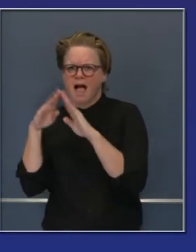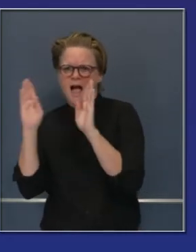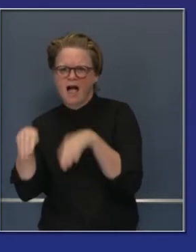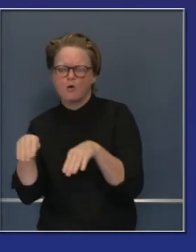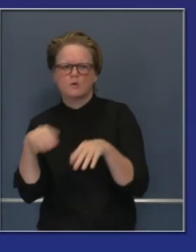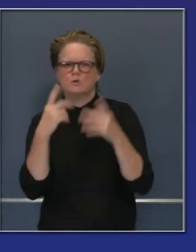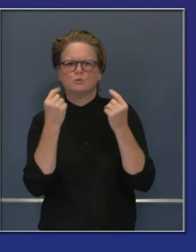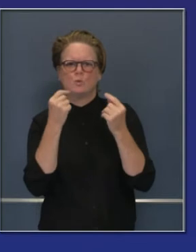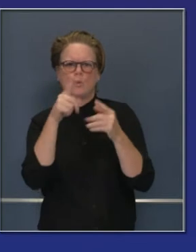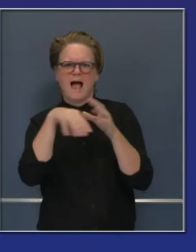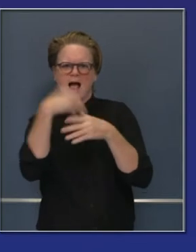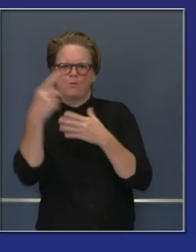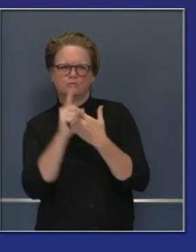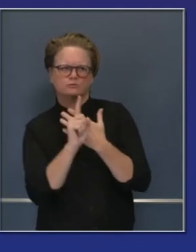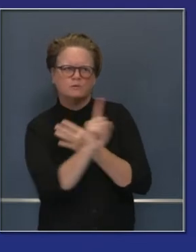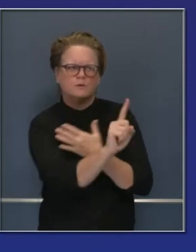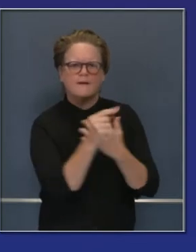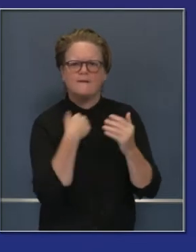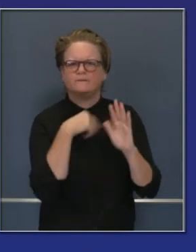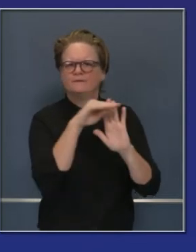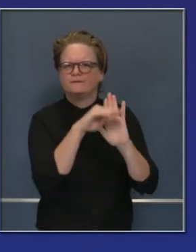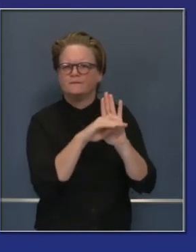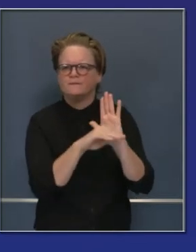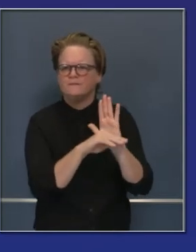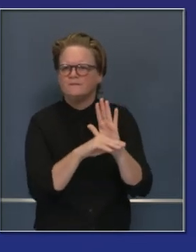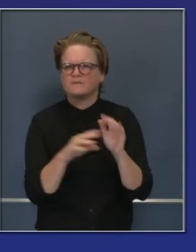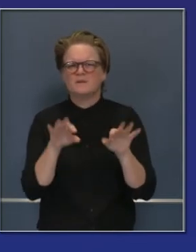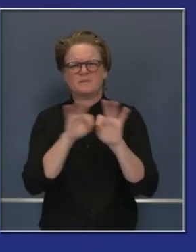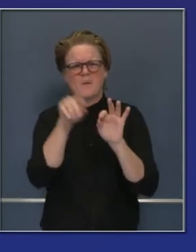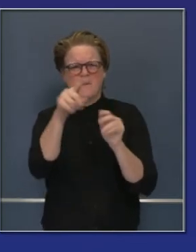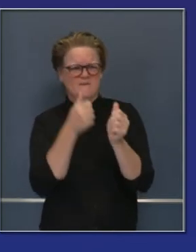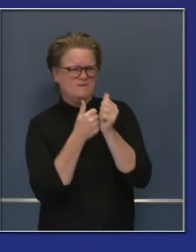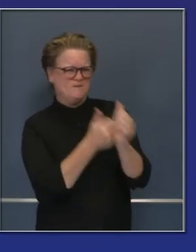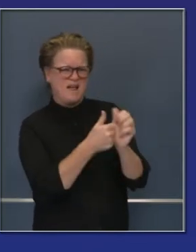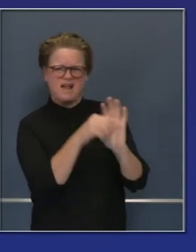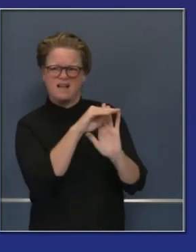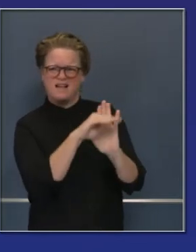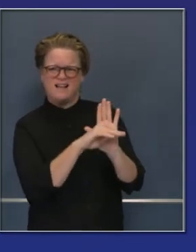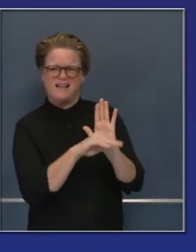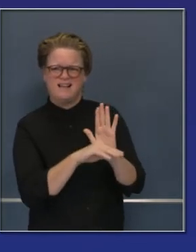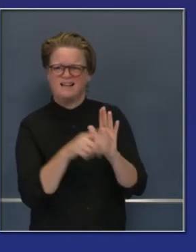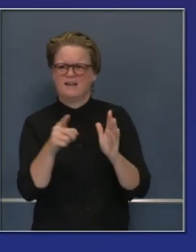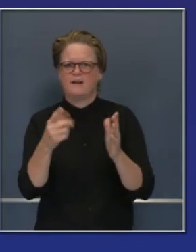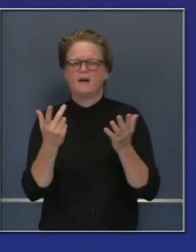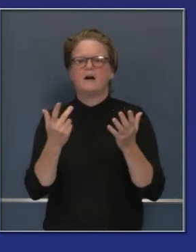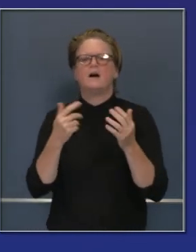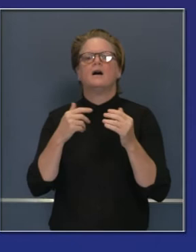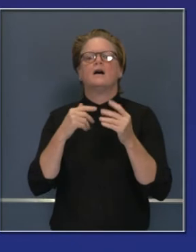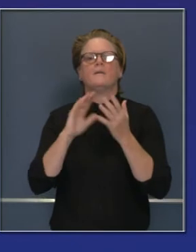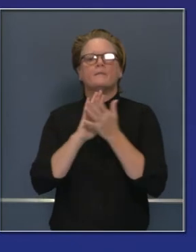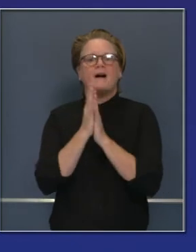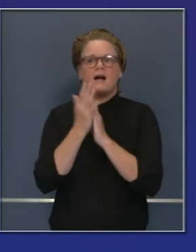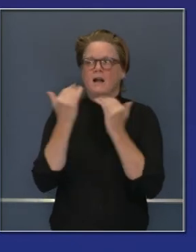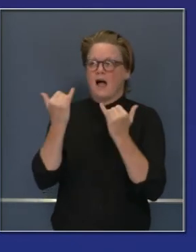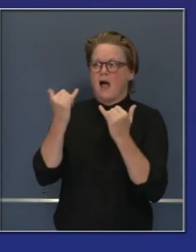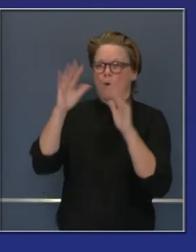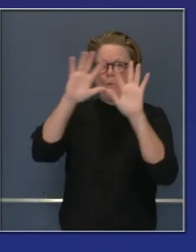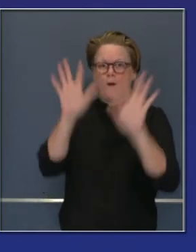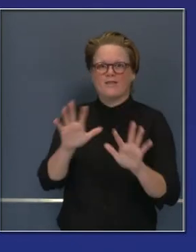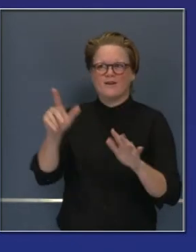más restrictivos. Y también la probabilidad de que tengamos que estar en interiores al ponerse más frío afuera.